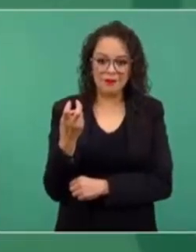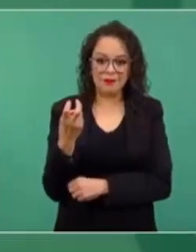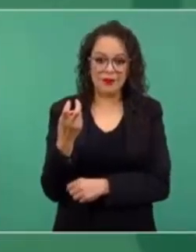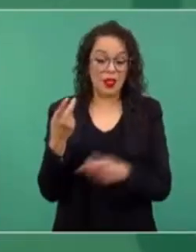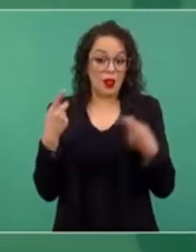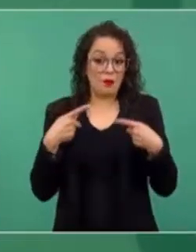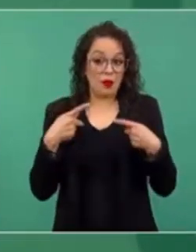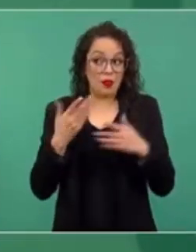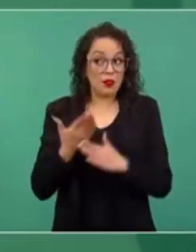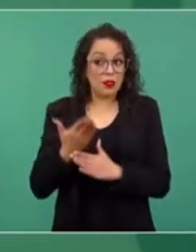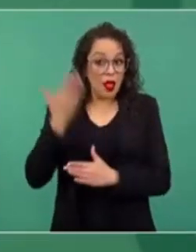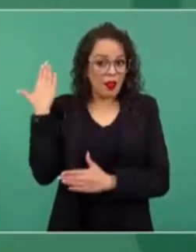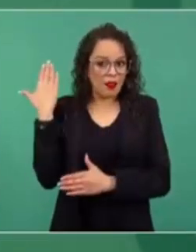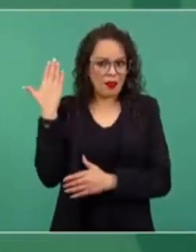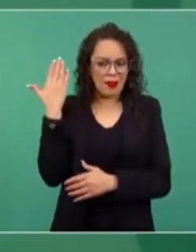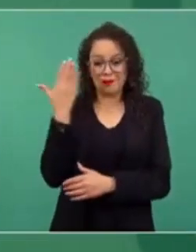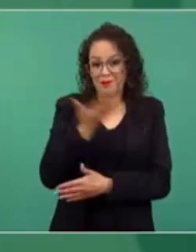supo.